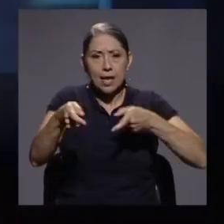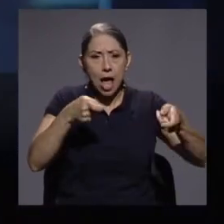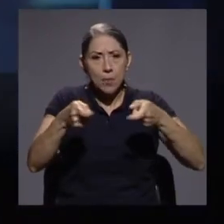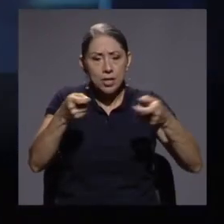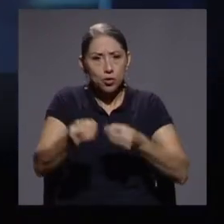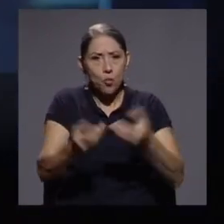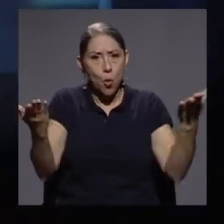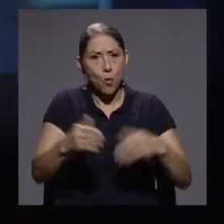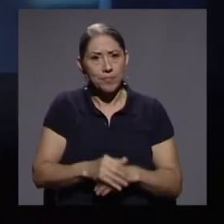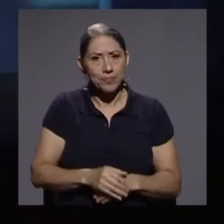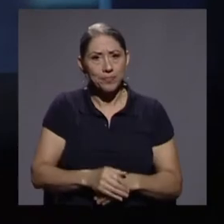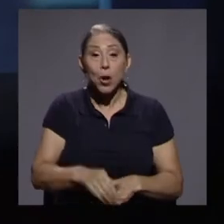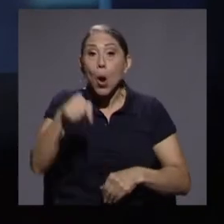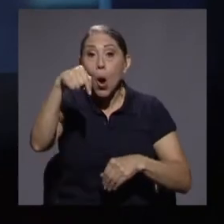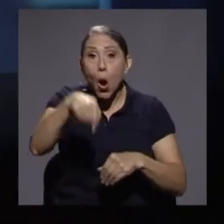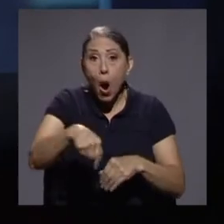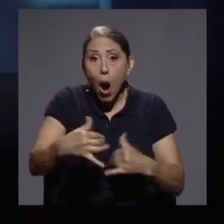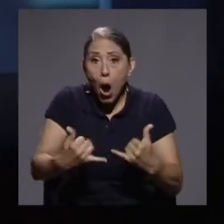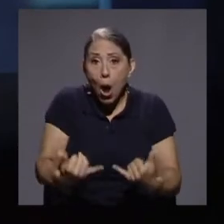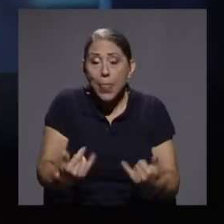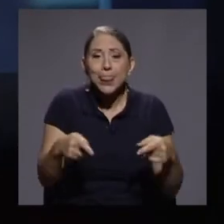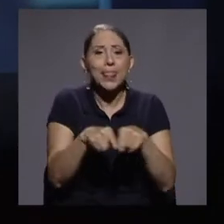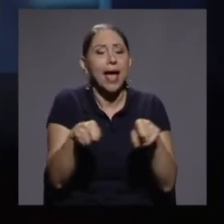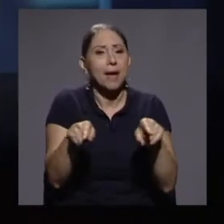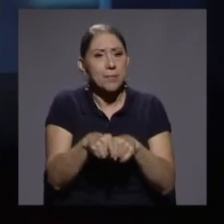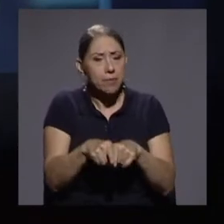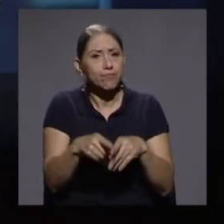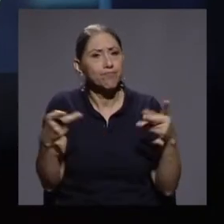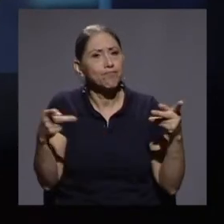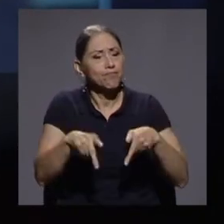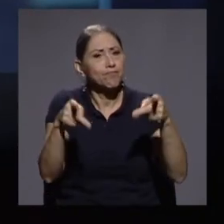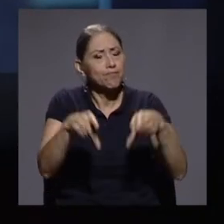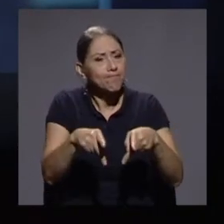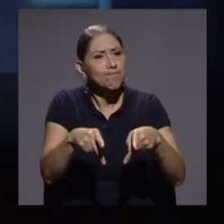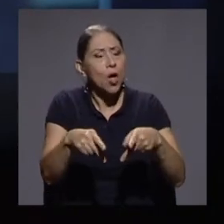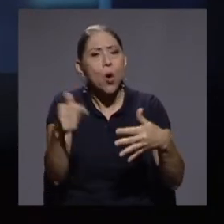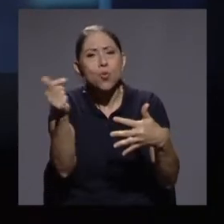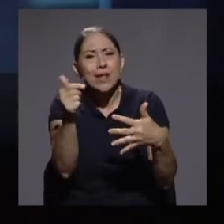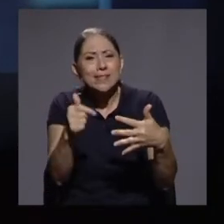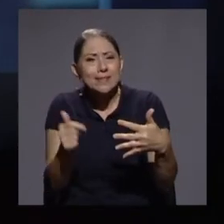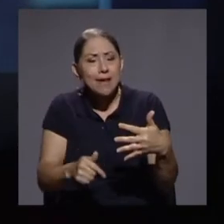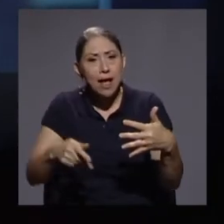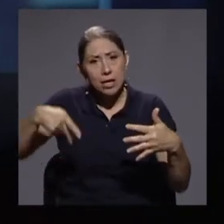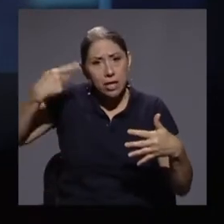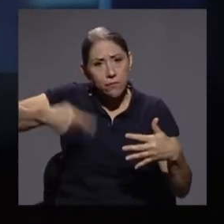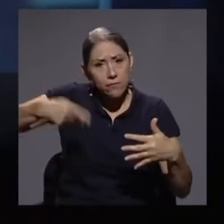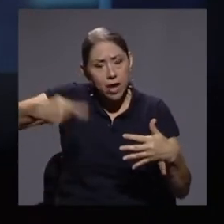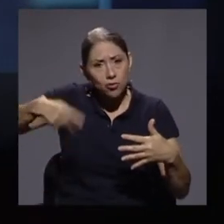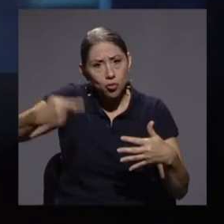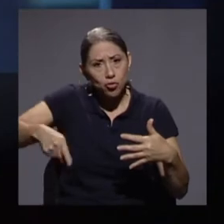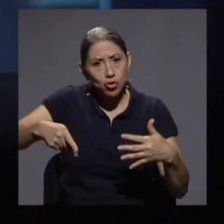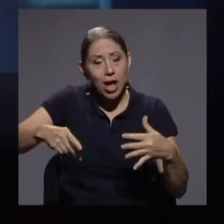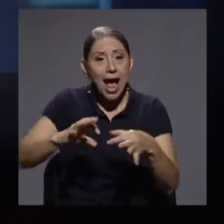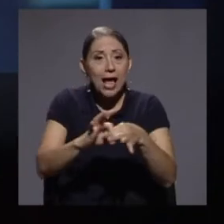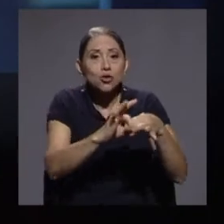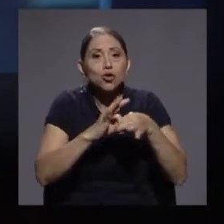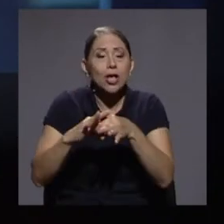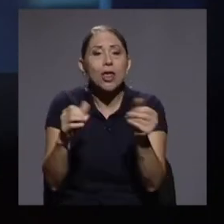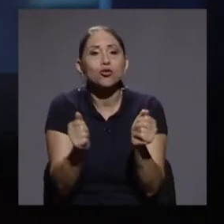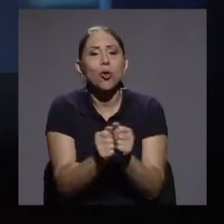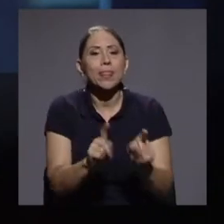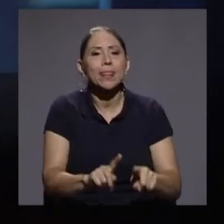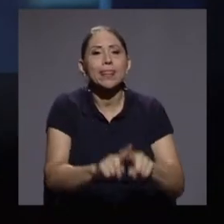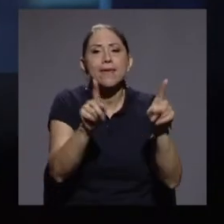El día de hoy también se presenta una serie de riesgos asociados a las diferencias y